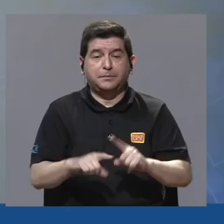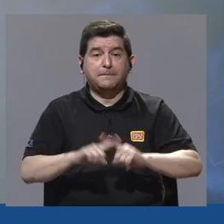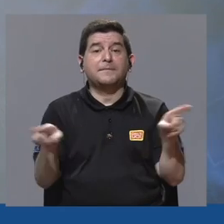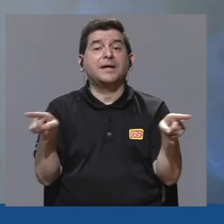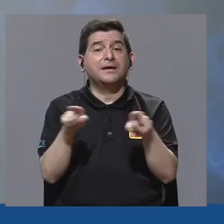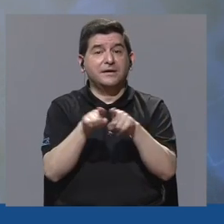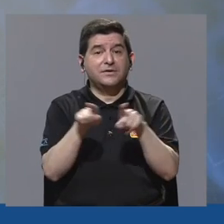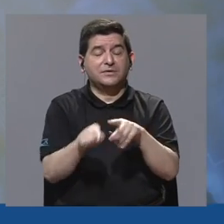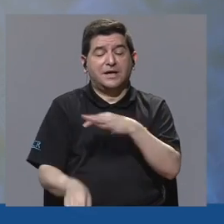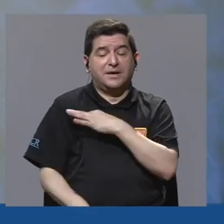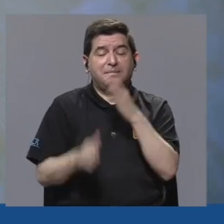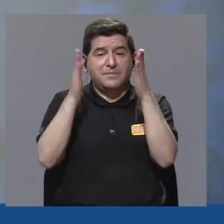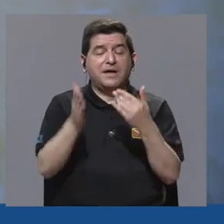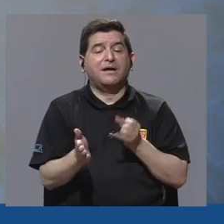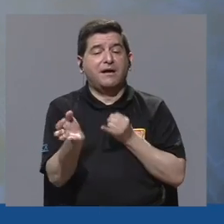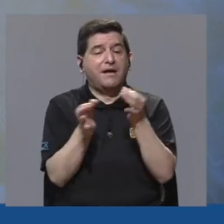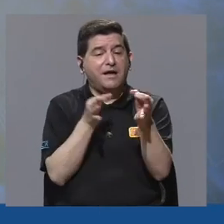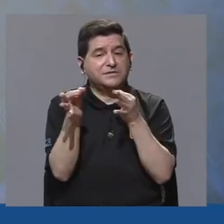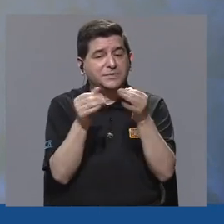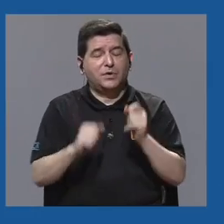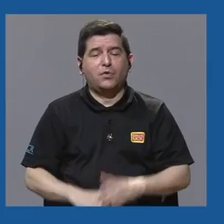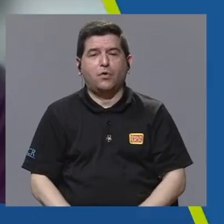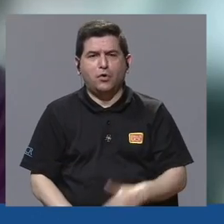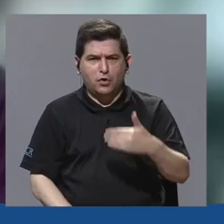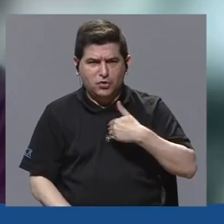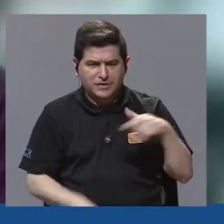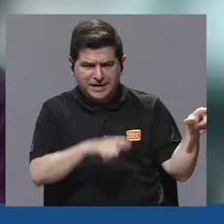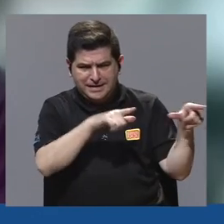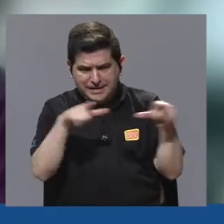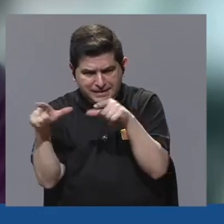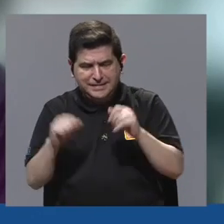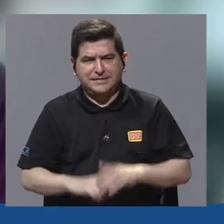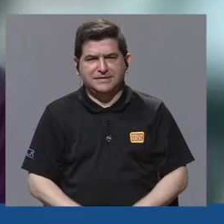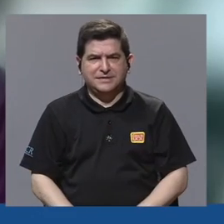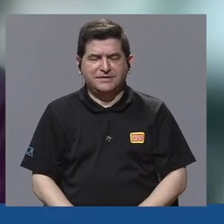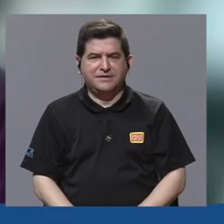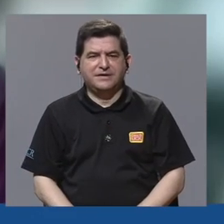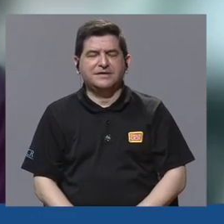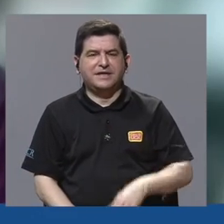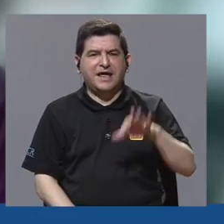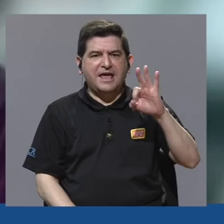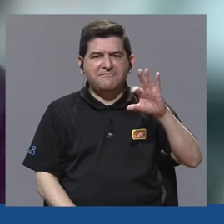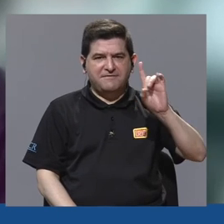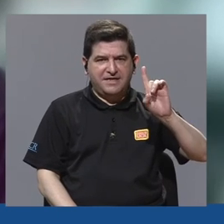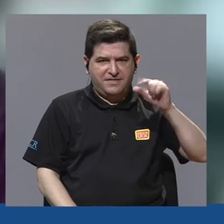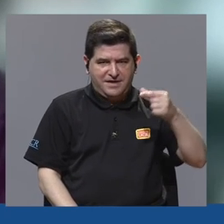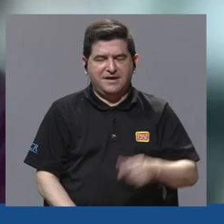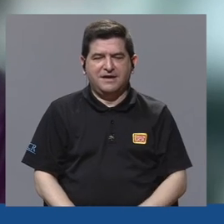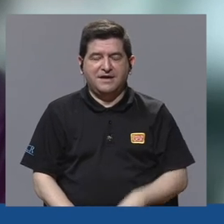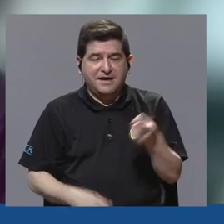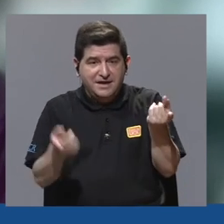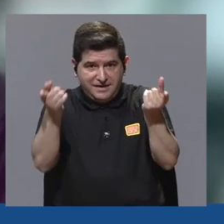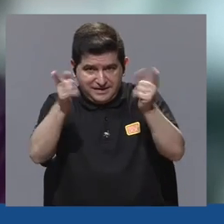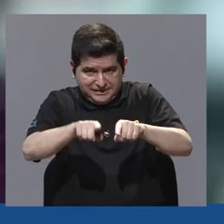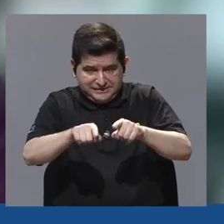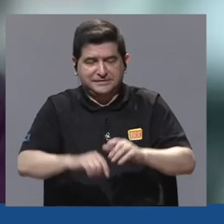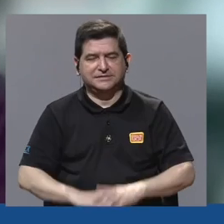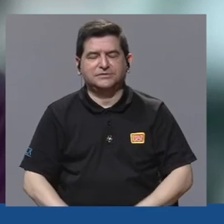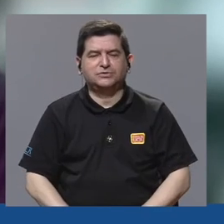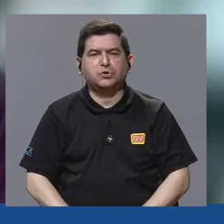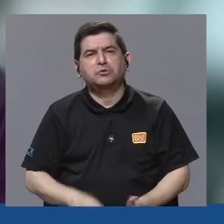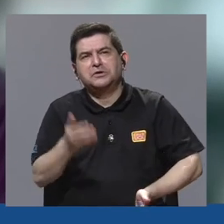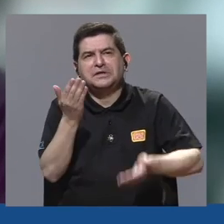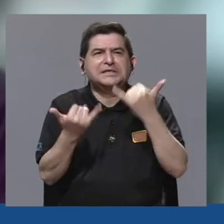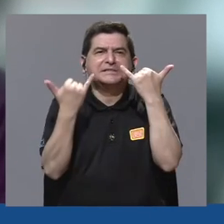Pero también el investigador nos dijo. Tener disponibles el FDG, que es la flúor desoxiglucosa,